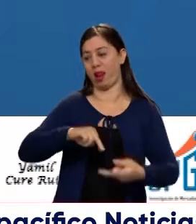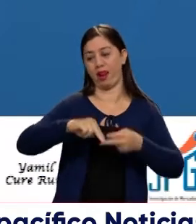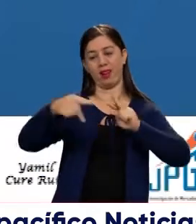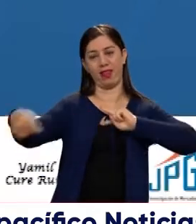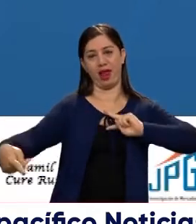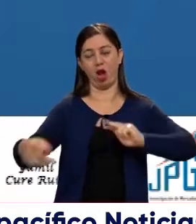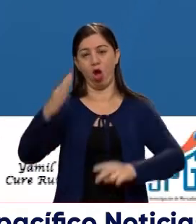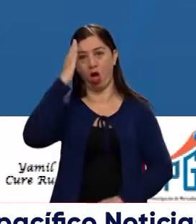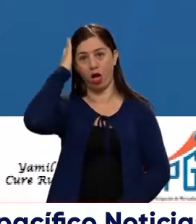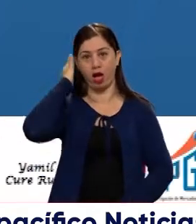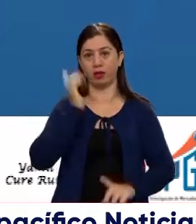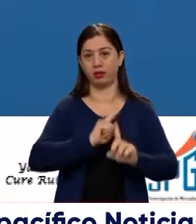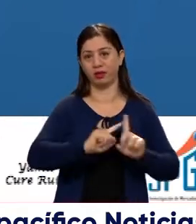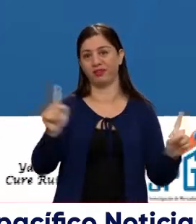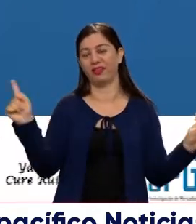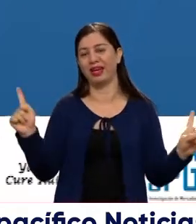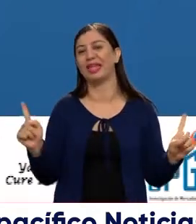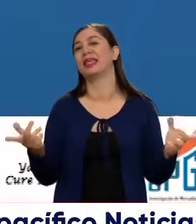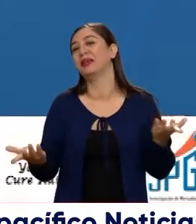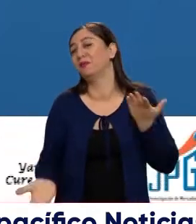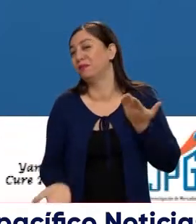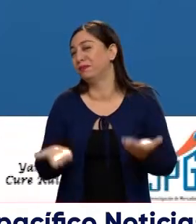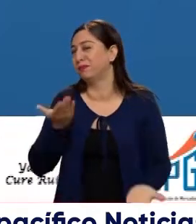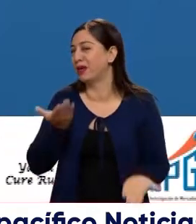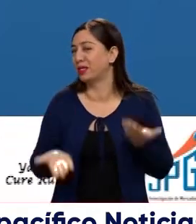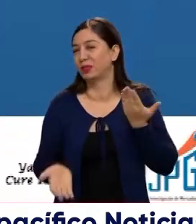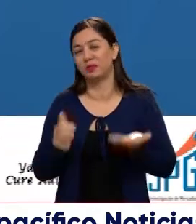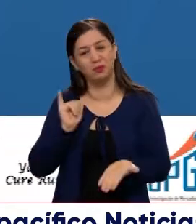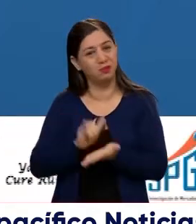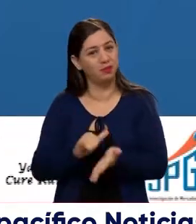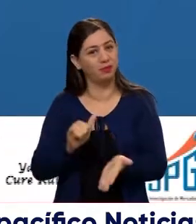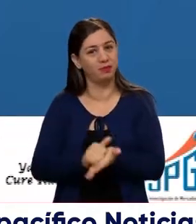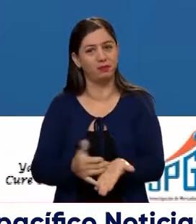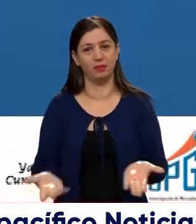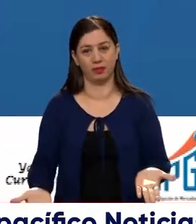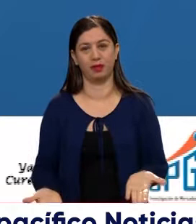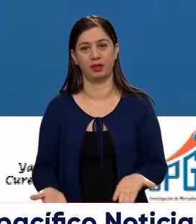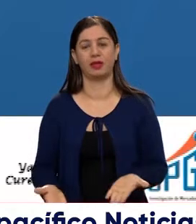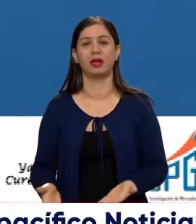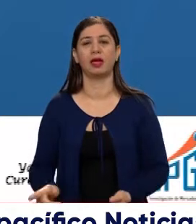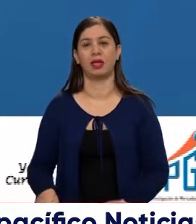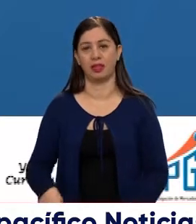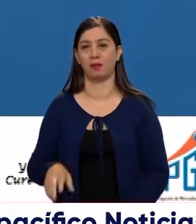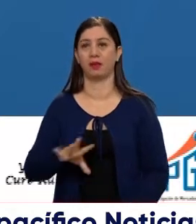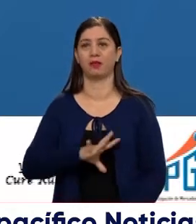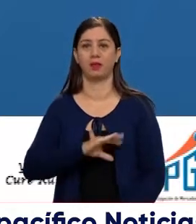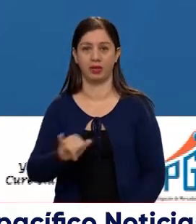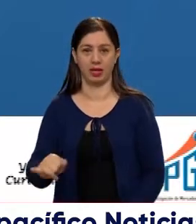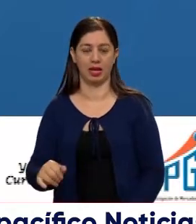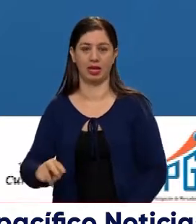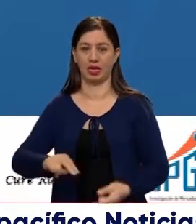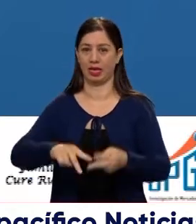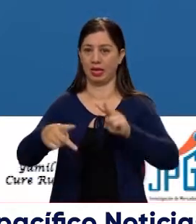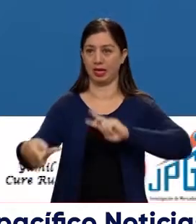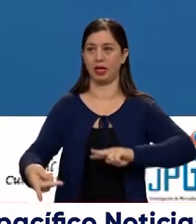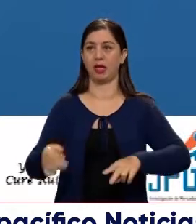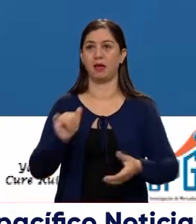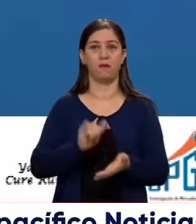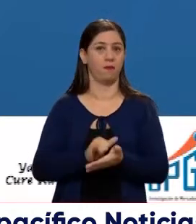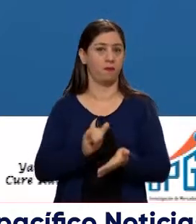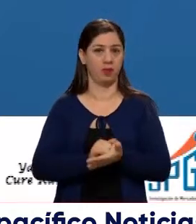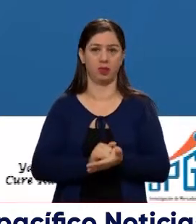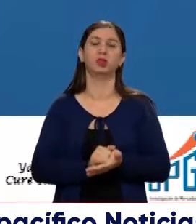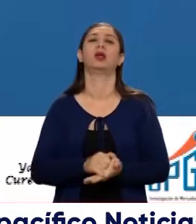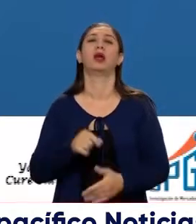candidato. Entonces, más o menos es el mismo resultado que presenta James para Cali, inviértelo y sería el resultado